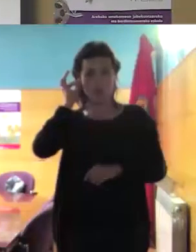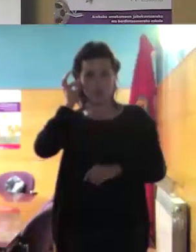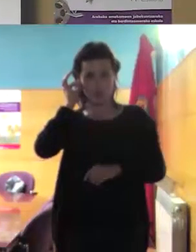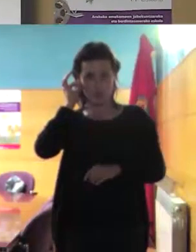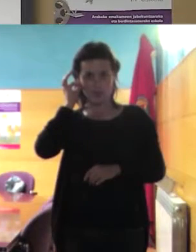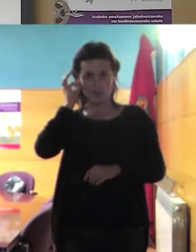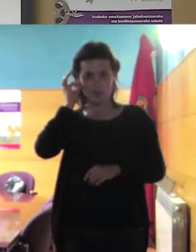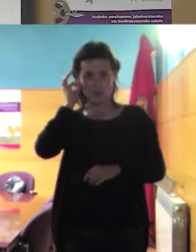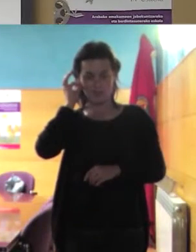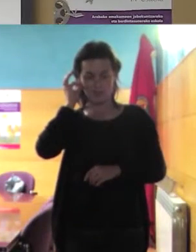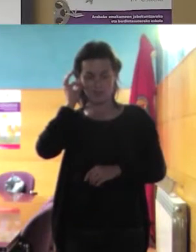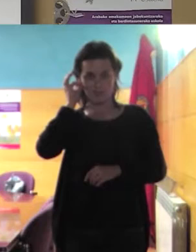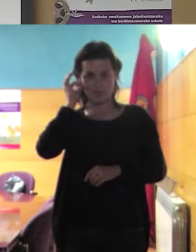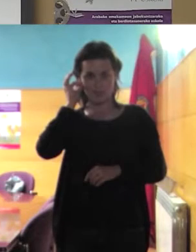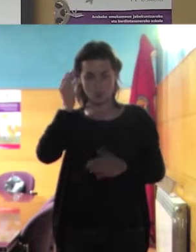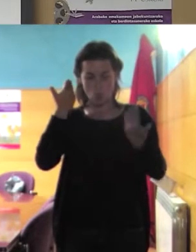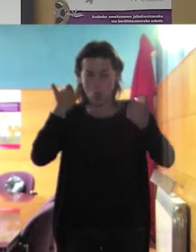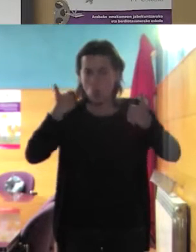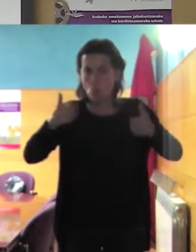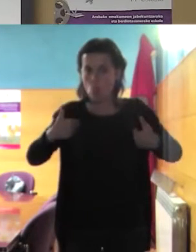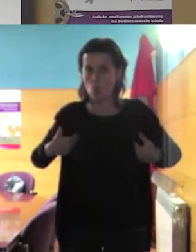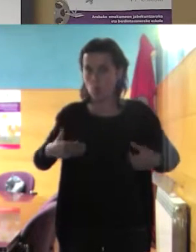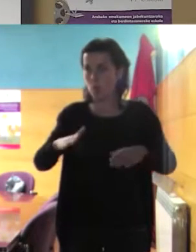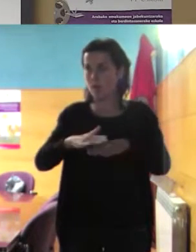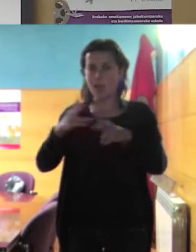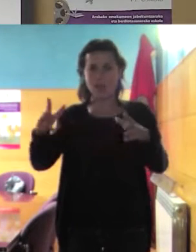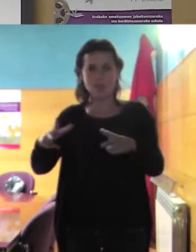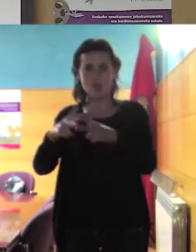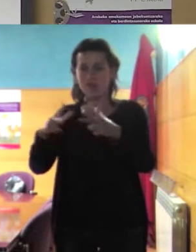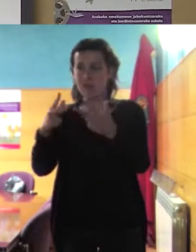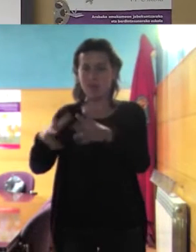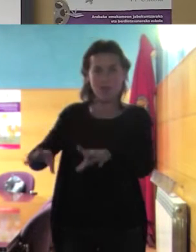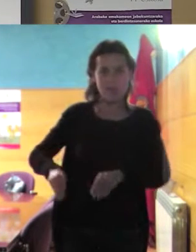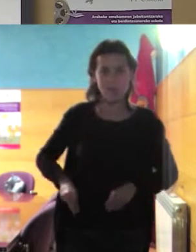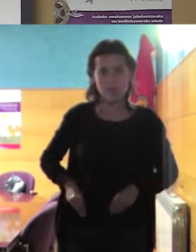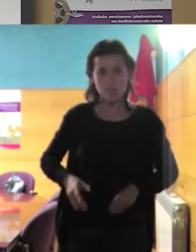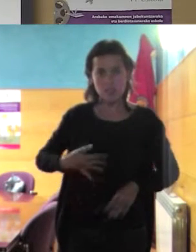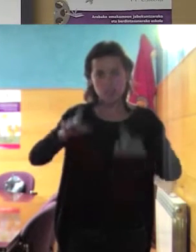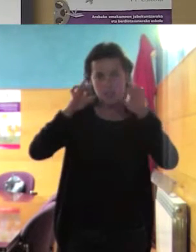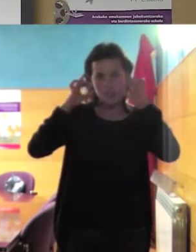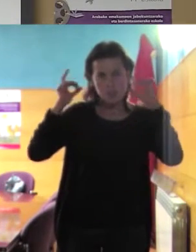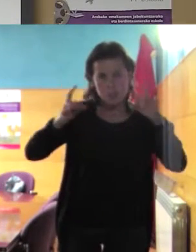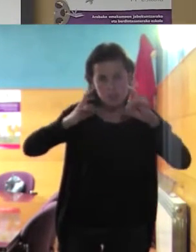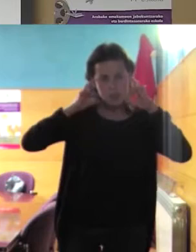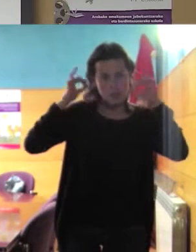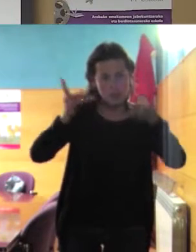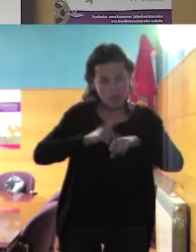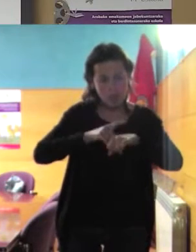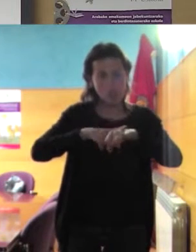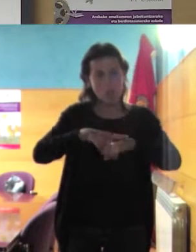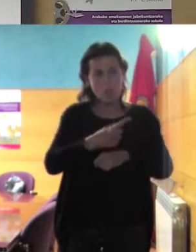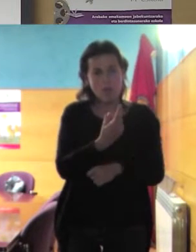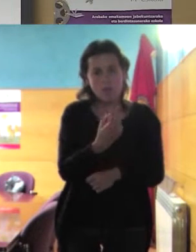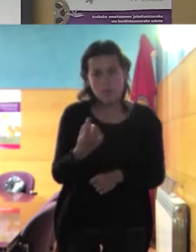como la sociedad espera que lo tengamos necesitamos un tiempo y un esfuerzo que los hombres no están